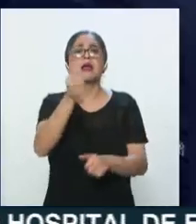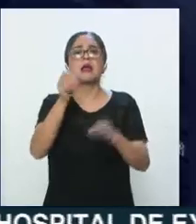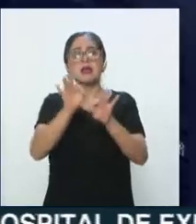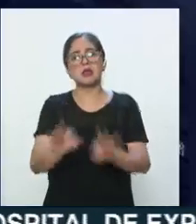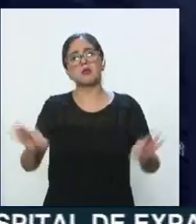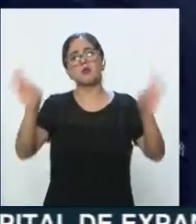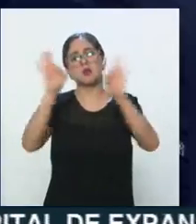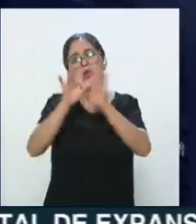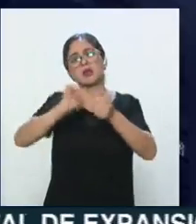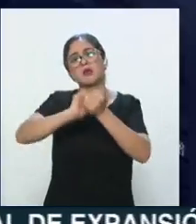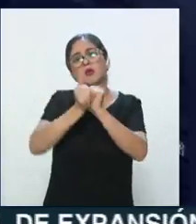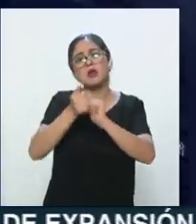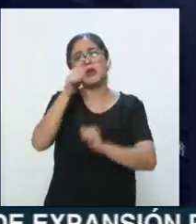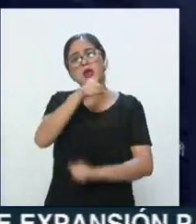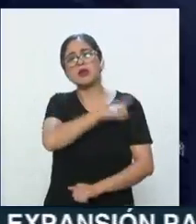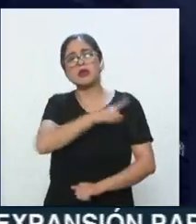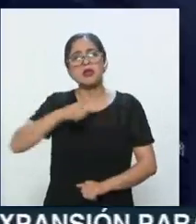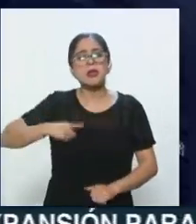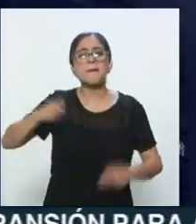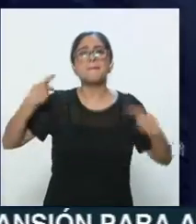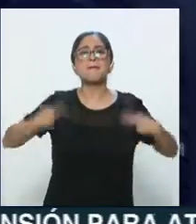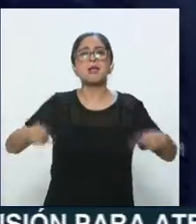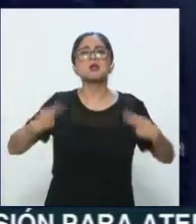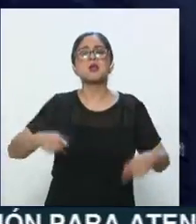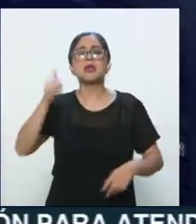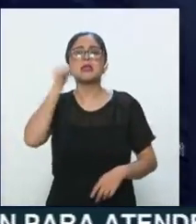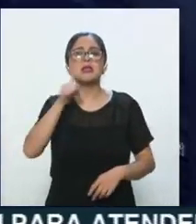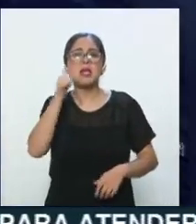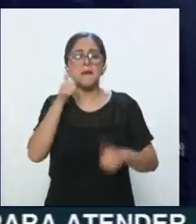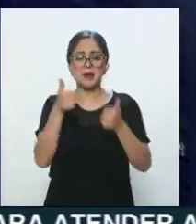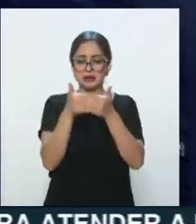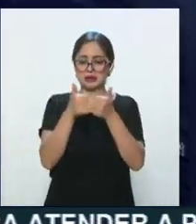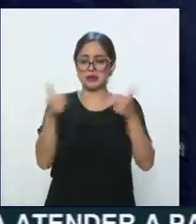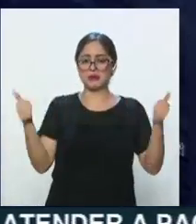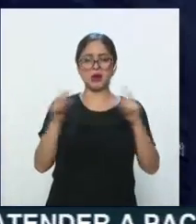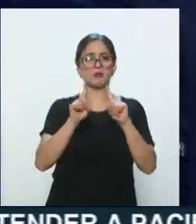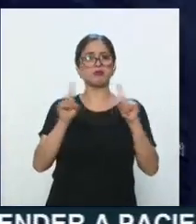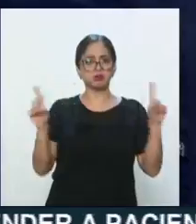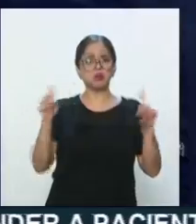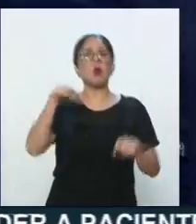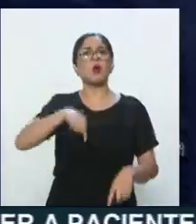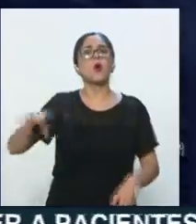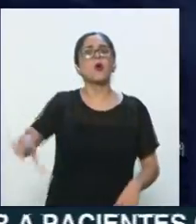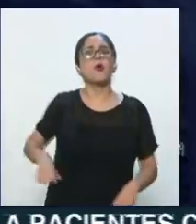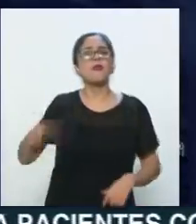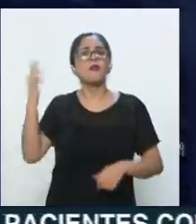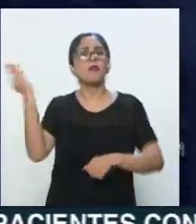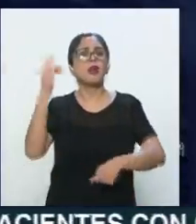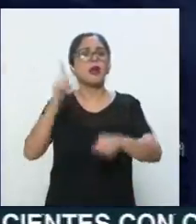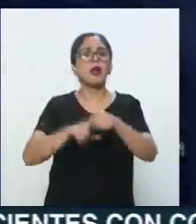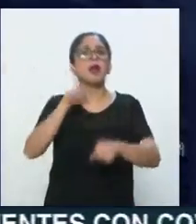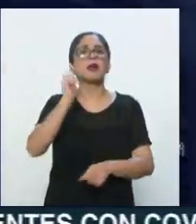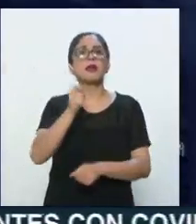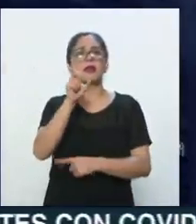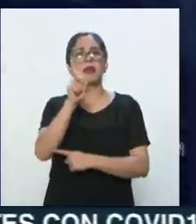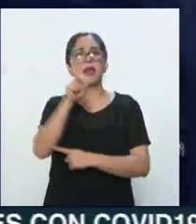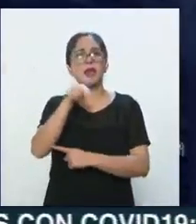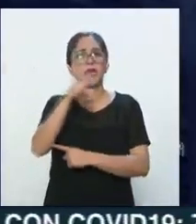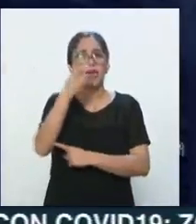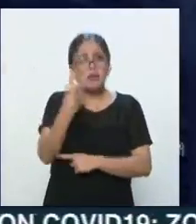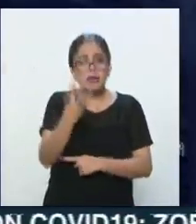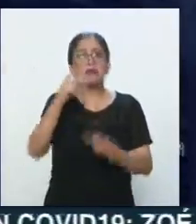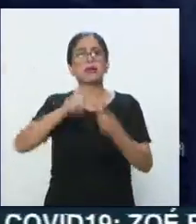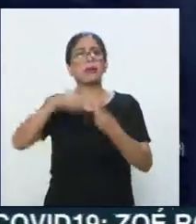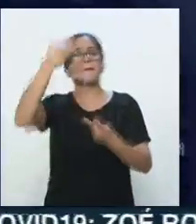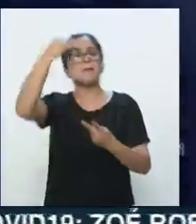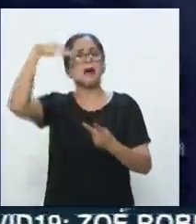esto resultado de las medidas de sana distancia. Además, el día de hoy el gobierno federal puso en marcha los planes DN-III y Marina con